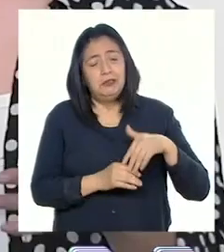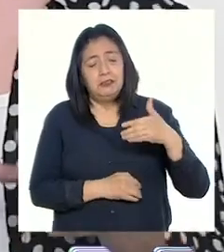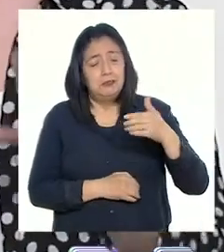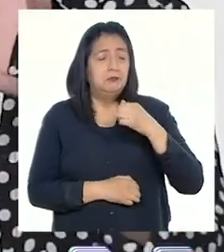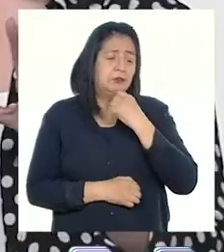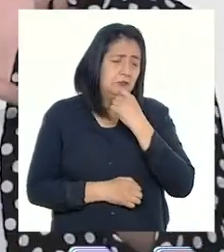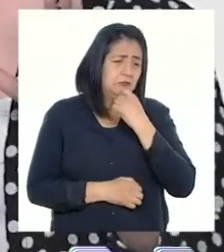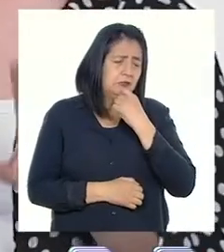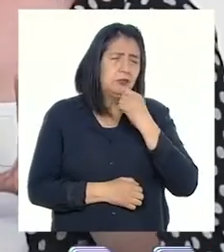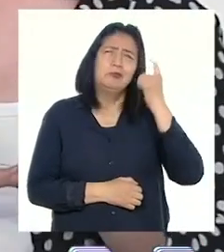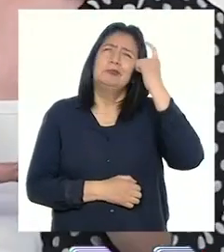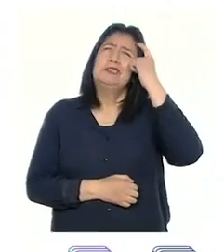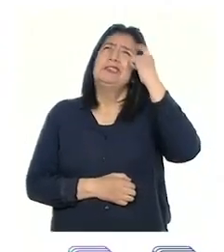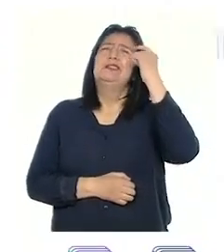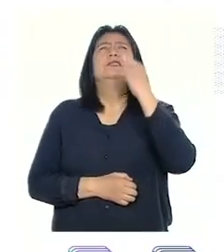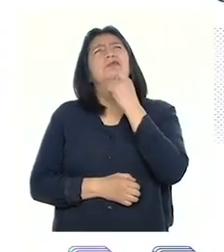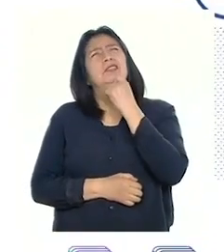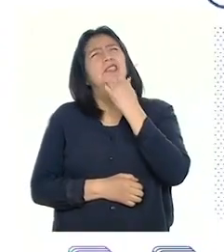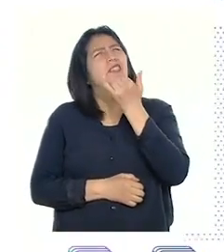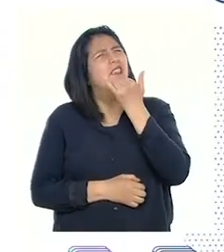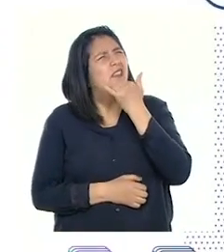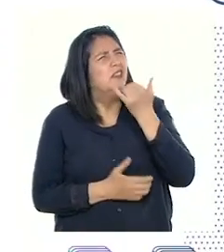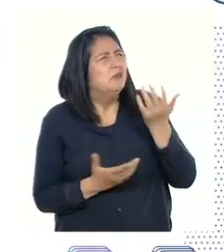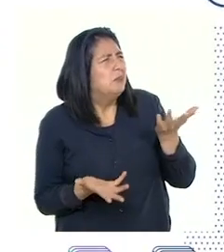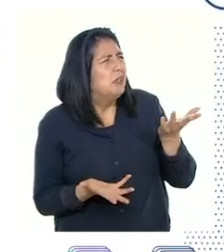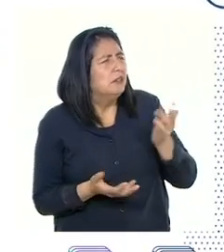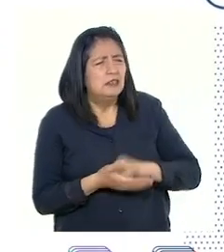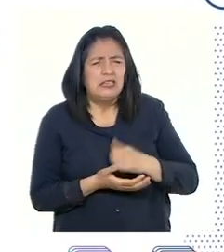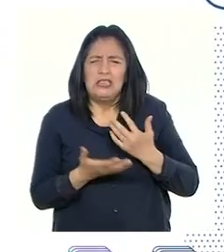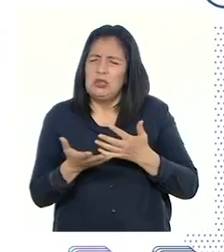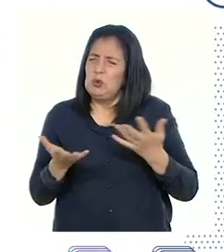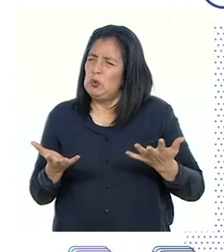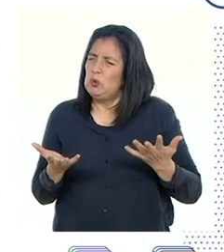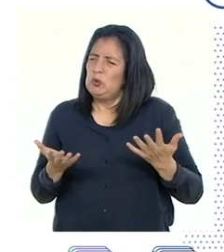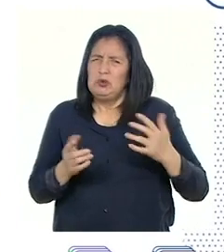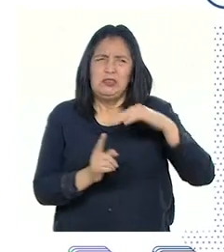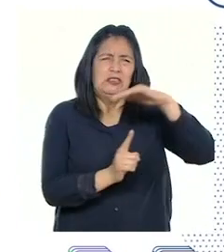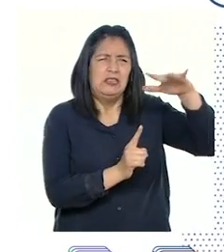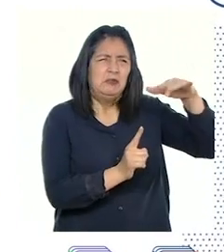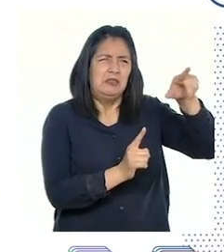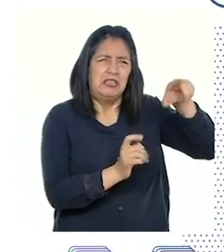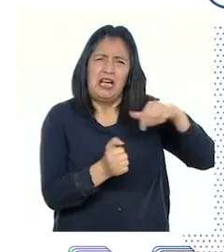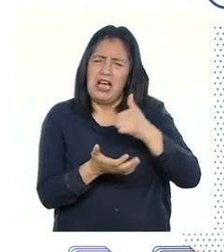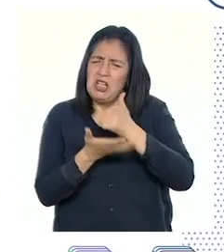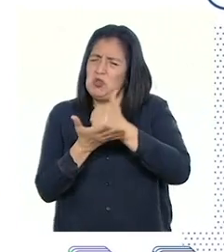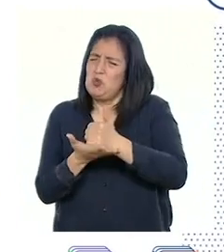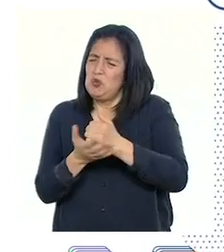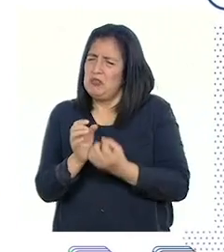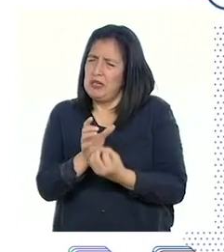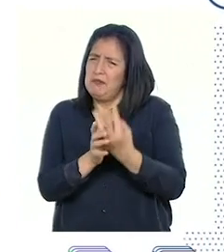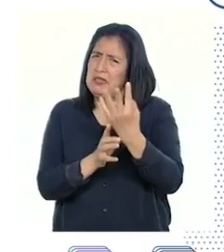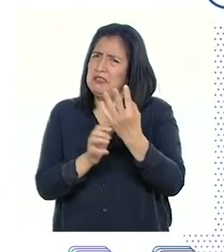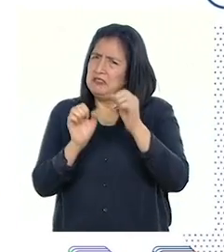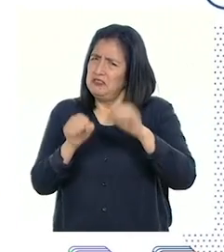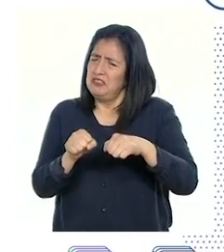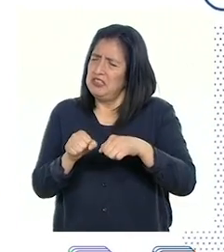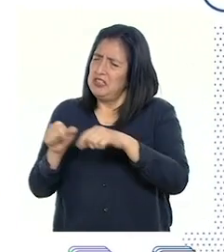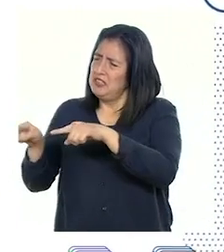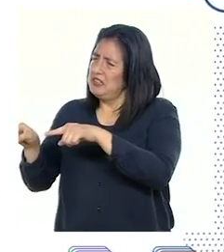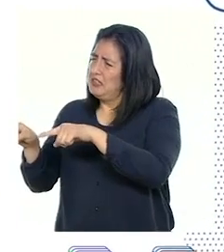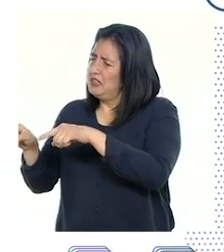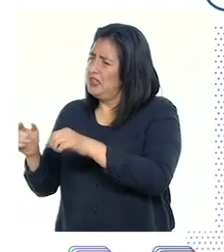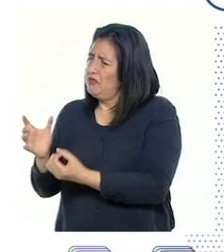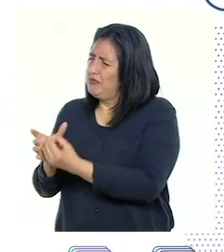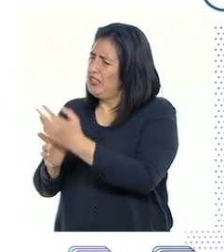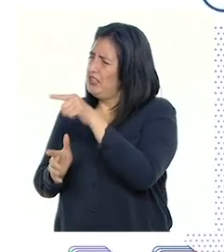luego me puse a pensar qué características o elementos del ambiente ayudan a que una planta crezca en determinado lugar.